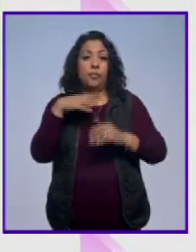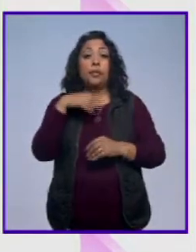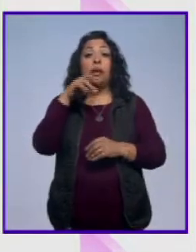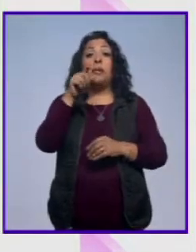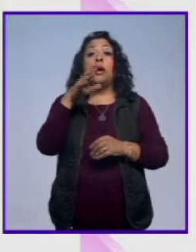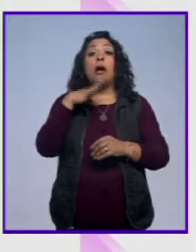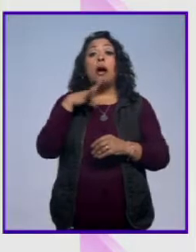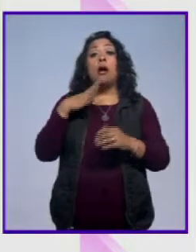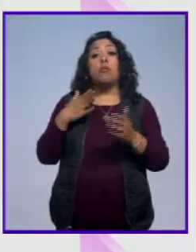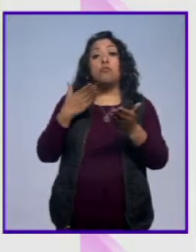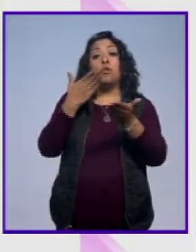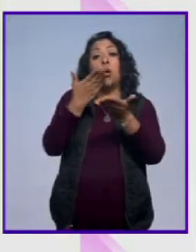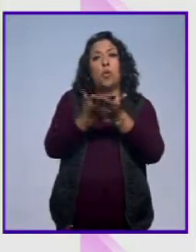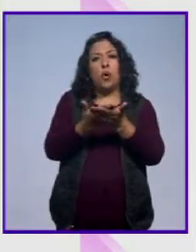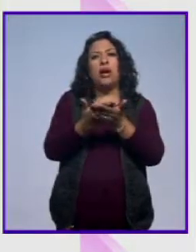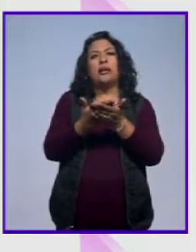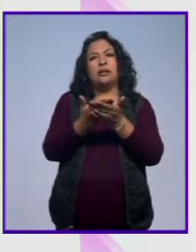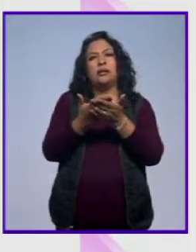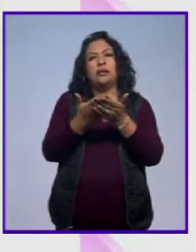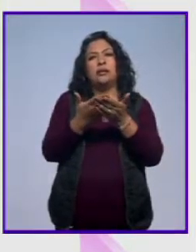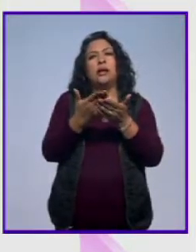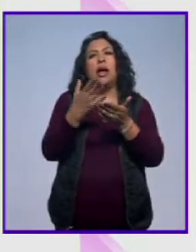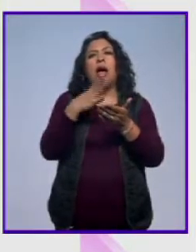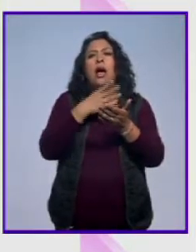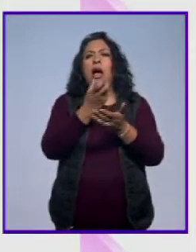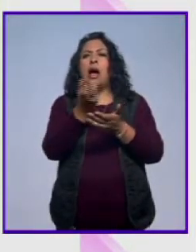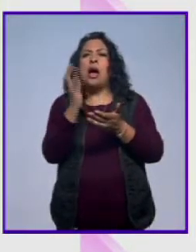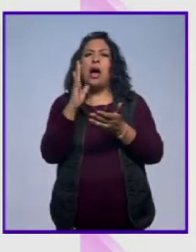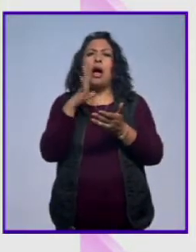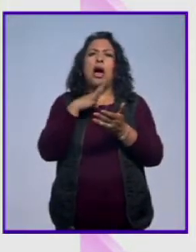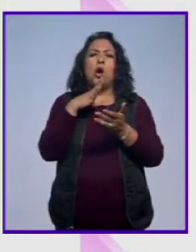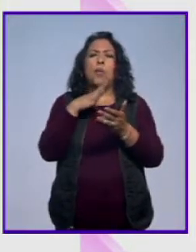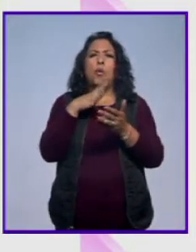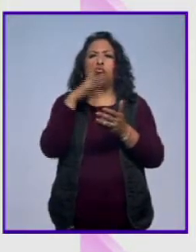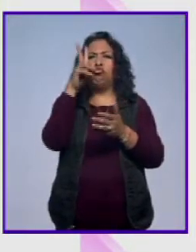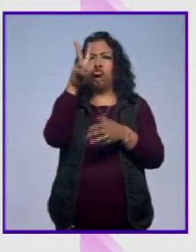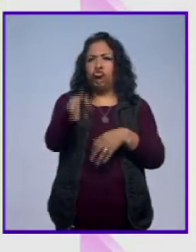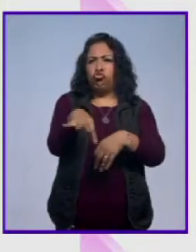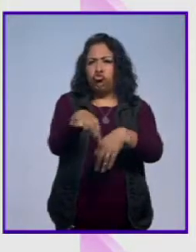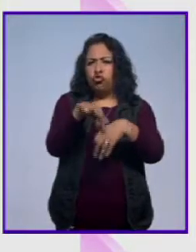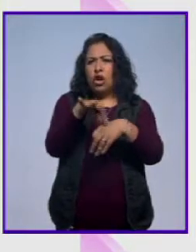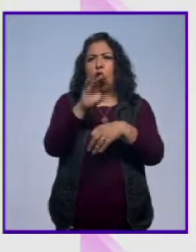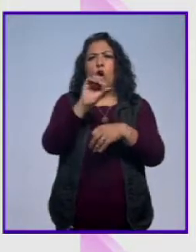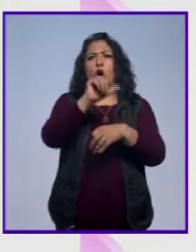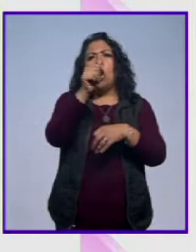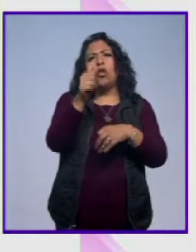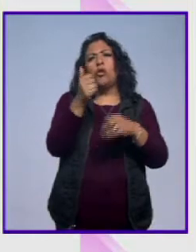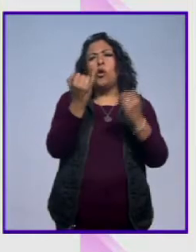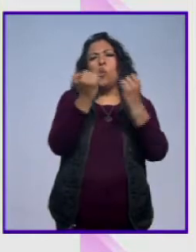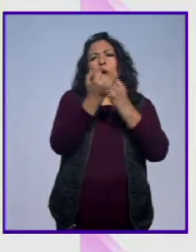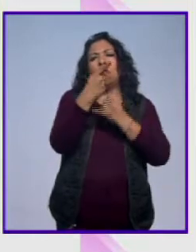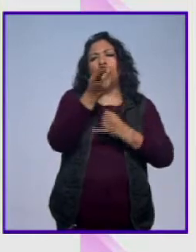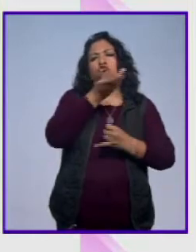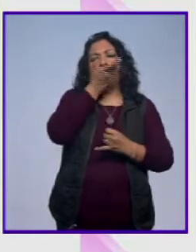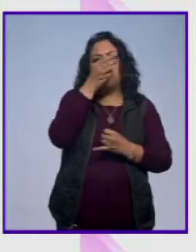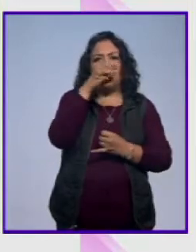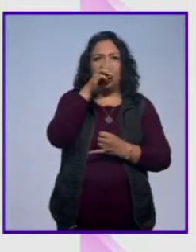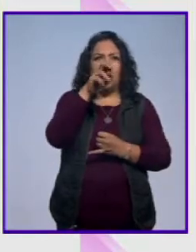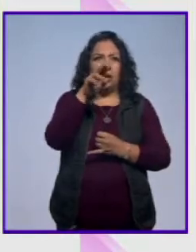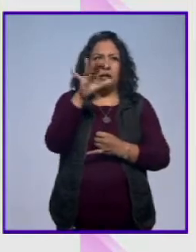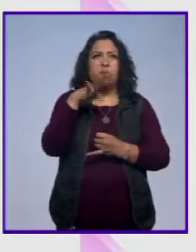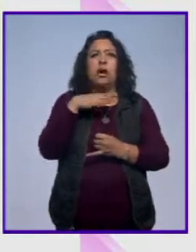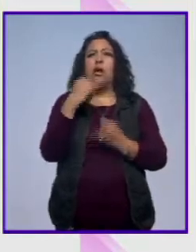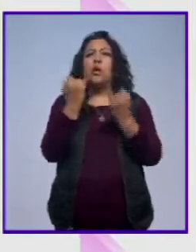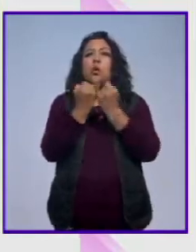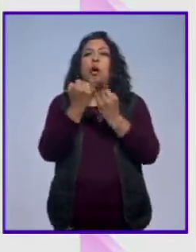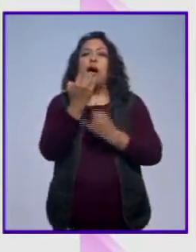su propuesta, porque algunos matices hiperrealistas, algunos matices que nos remiten al muralismo tradicional de México. Tienen comentarios hacia la